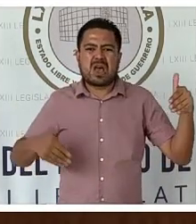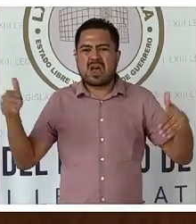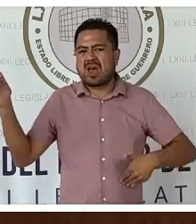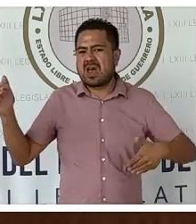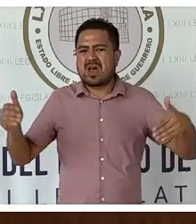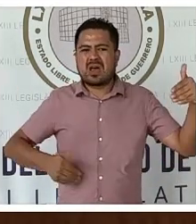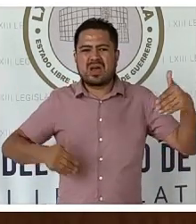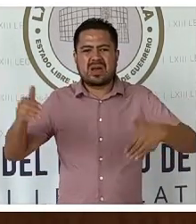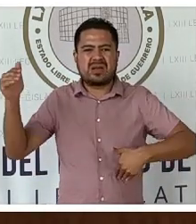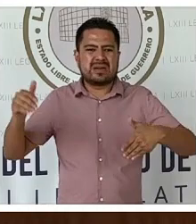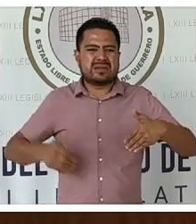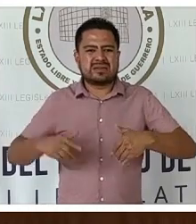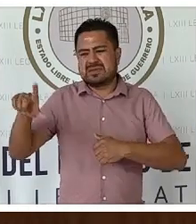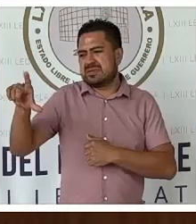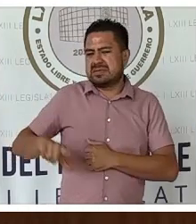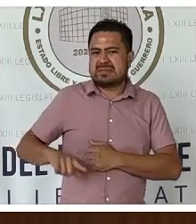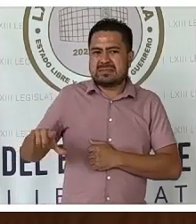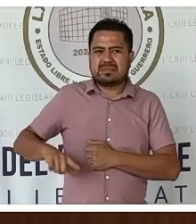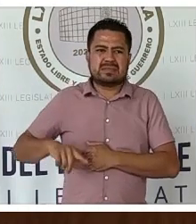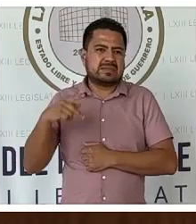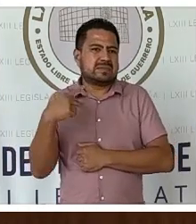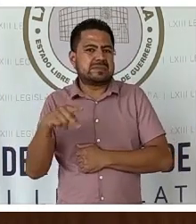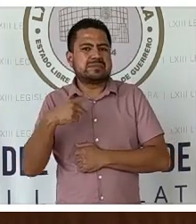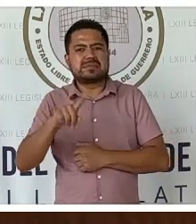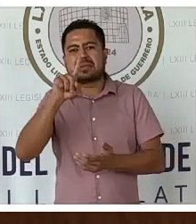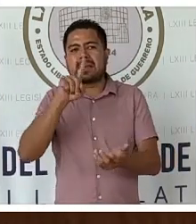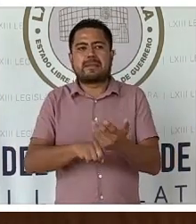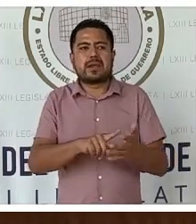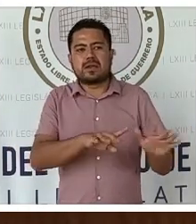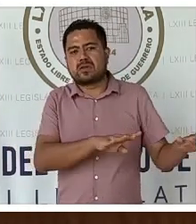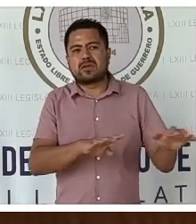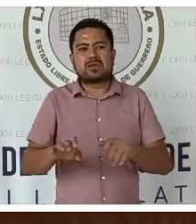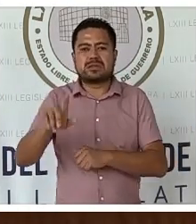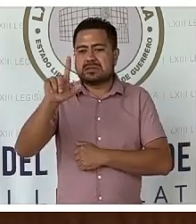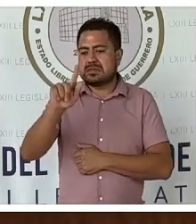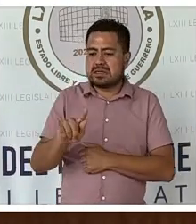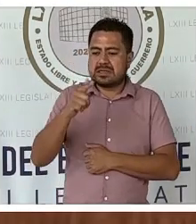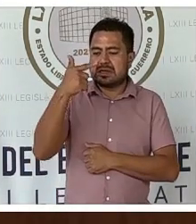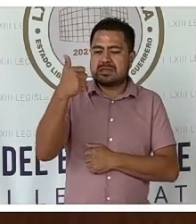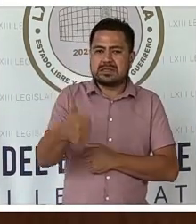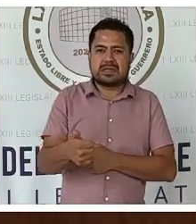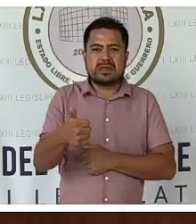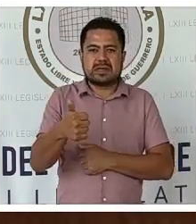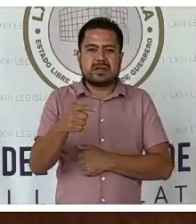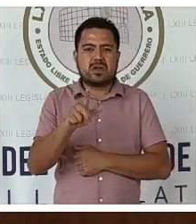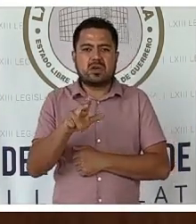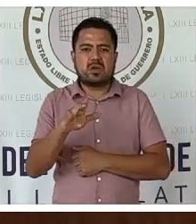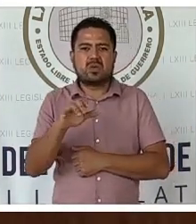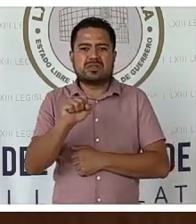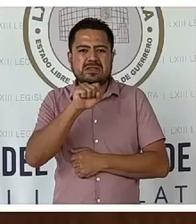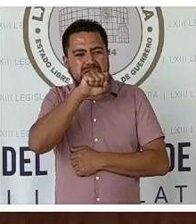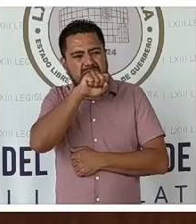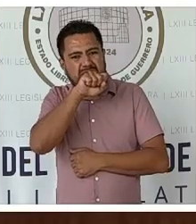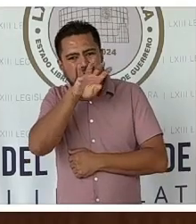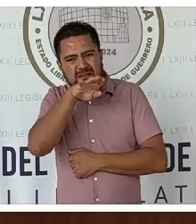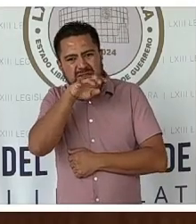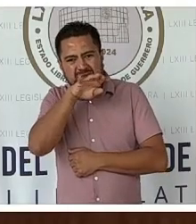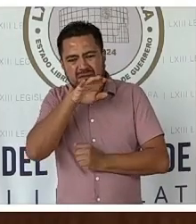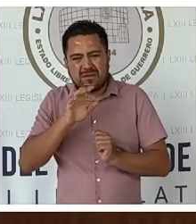en esta parte gubernamental. Y en 1976, Luis Echeverría